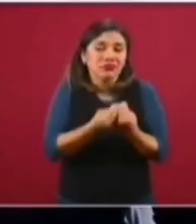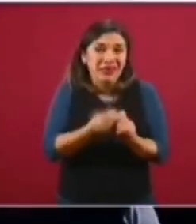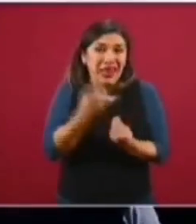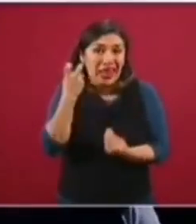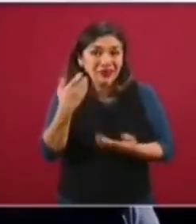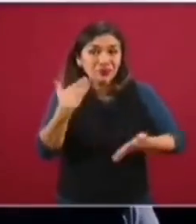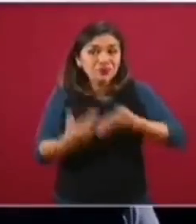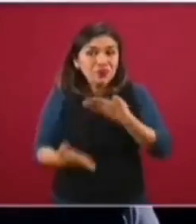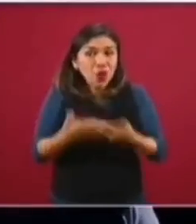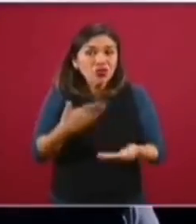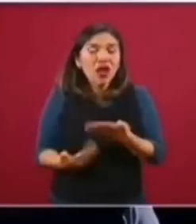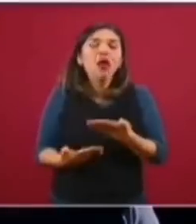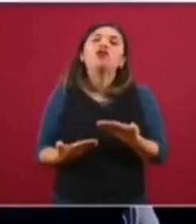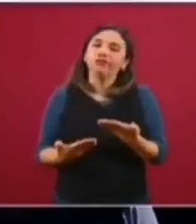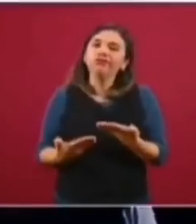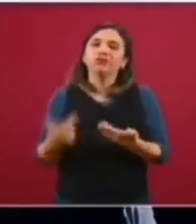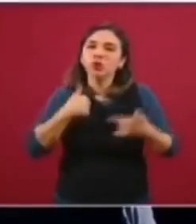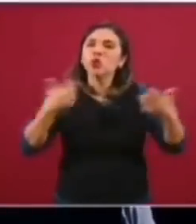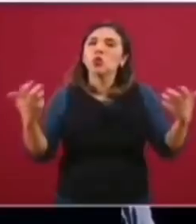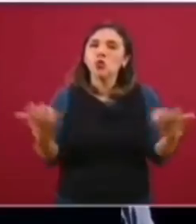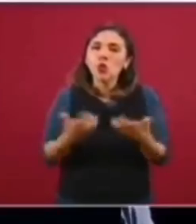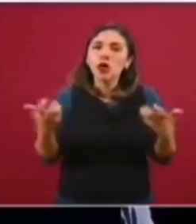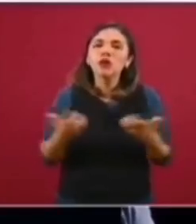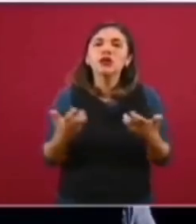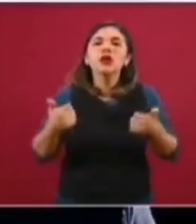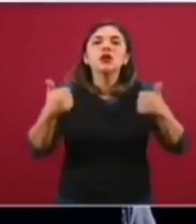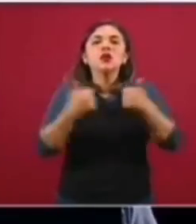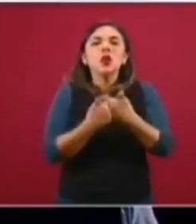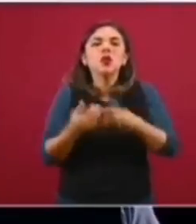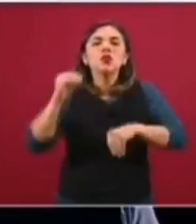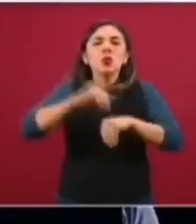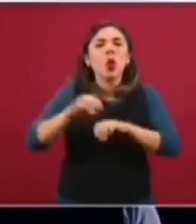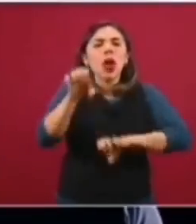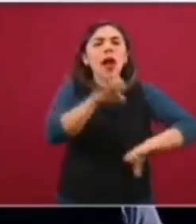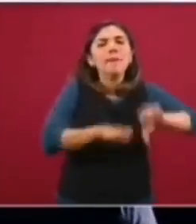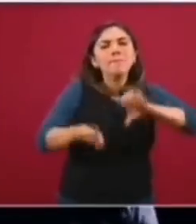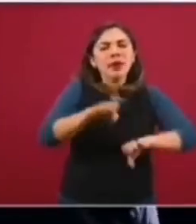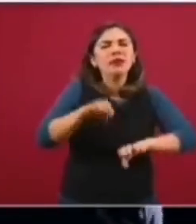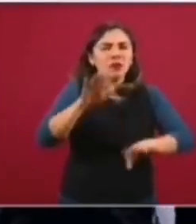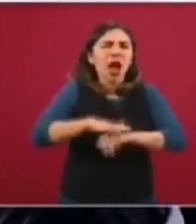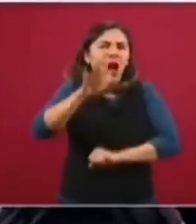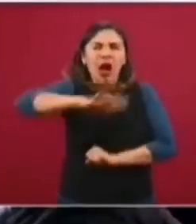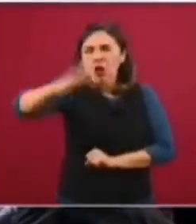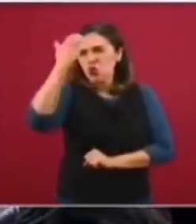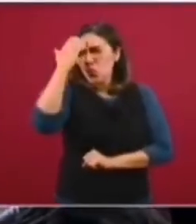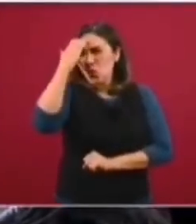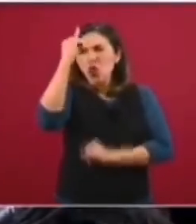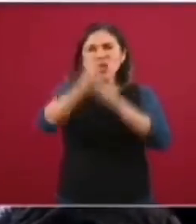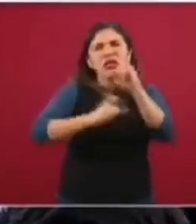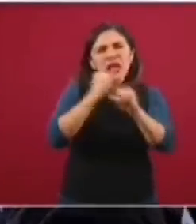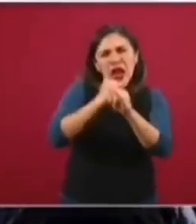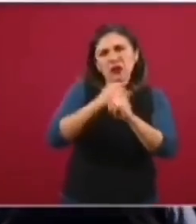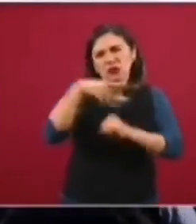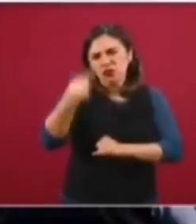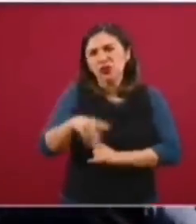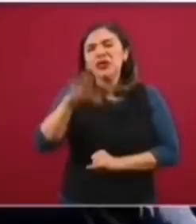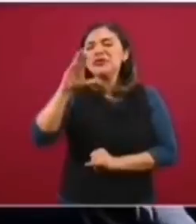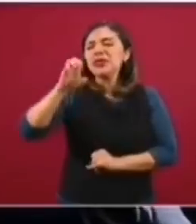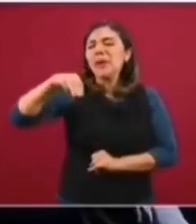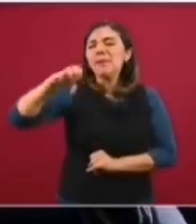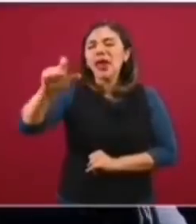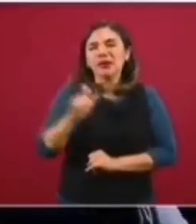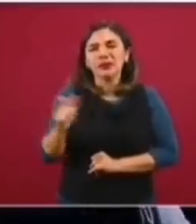modelos que hicimos con una empresa muy conocida nacional e internacionalmente, CEMEX.